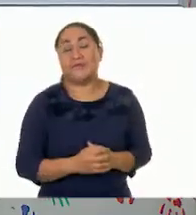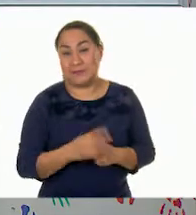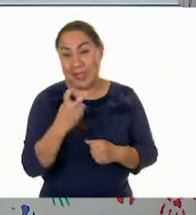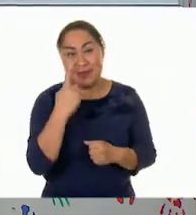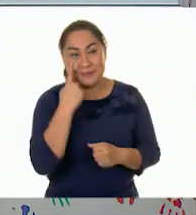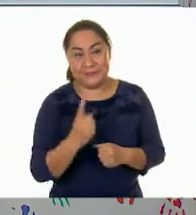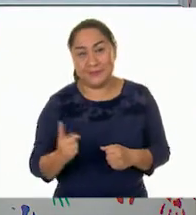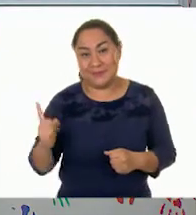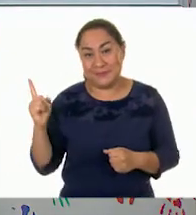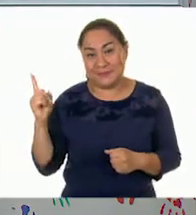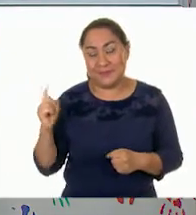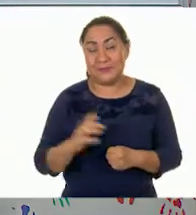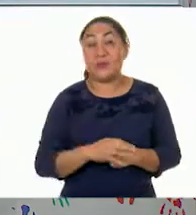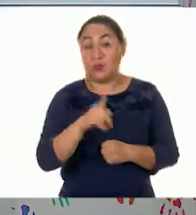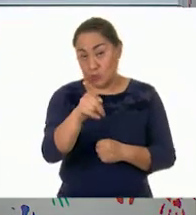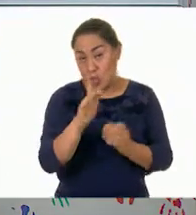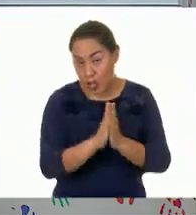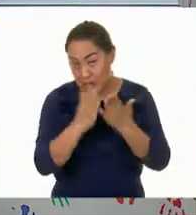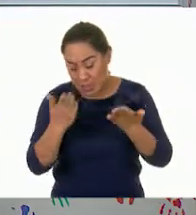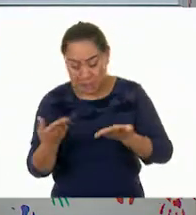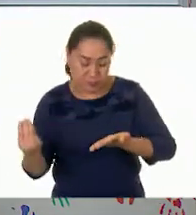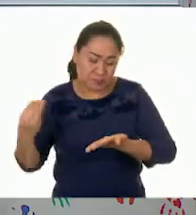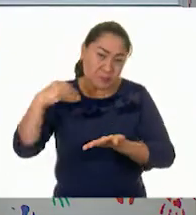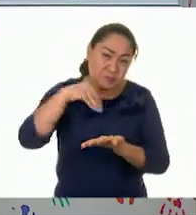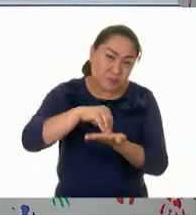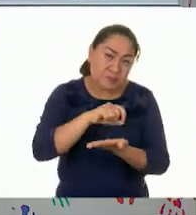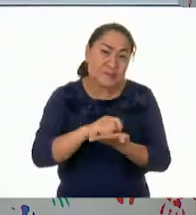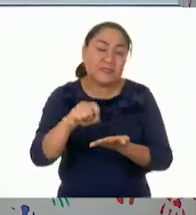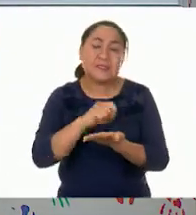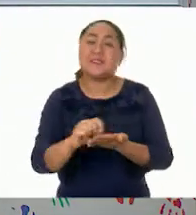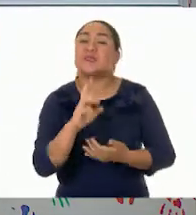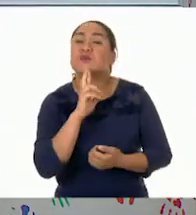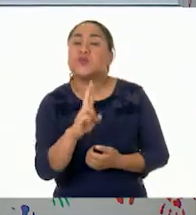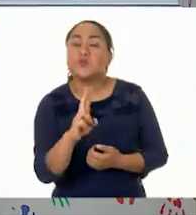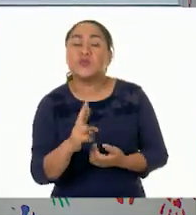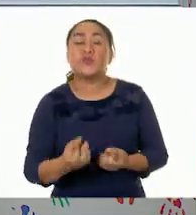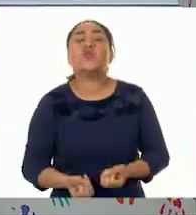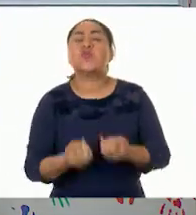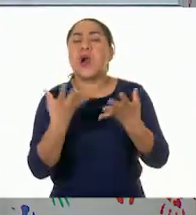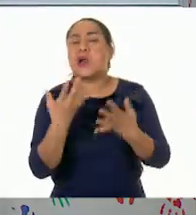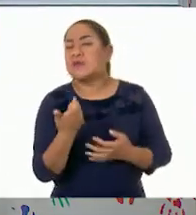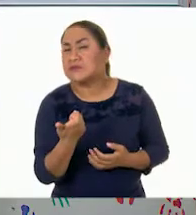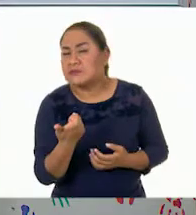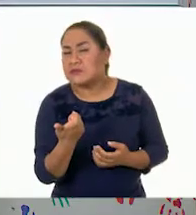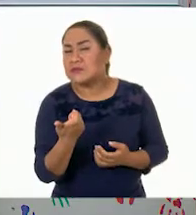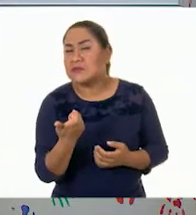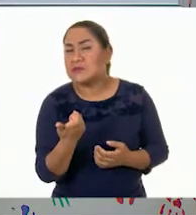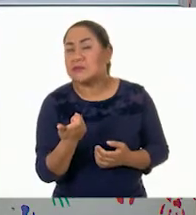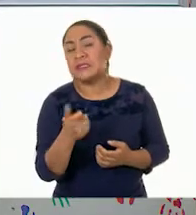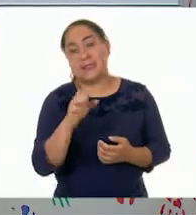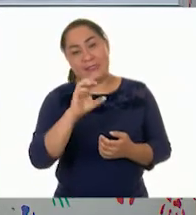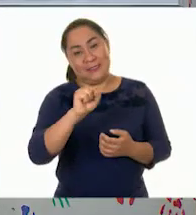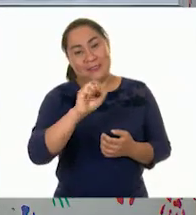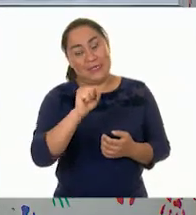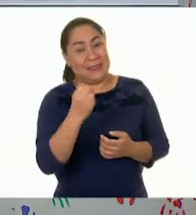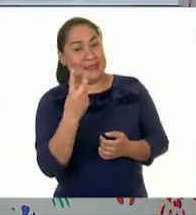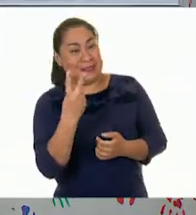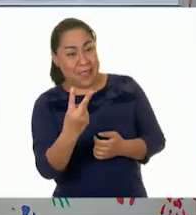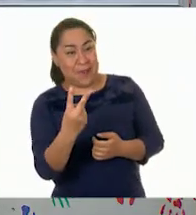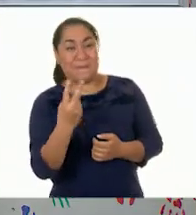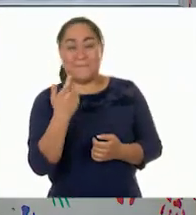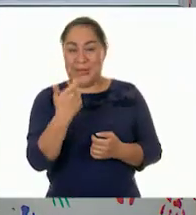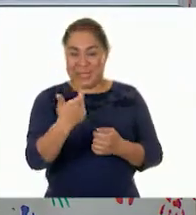resultado. Ustedes en su libro anoten por favor el resultado. ¿Qué fueron? ¿Cuánto dinero tengo ahora? 62